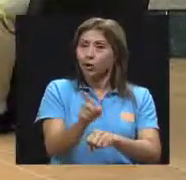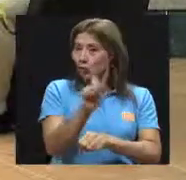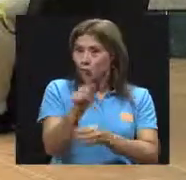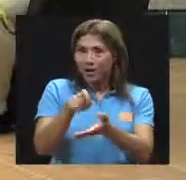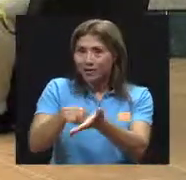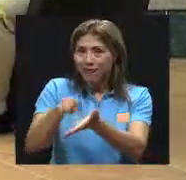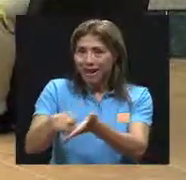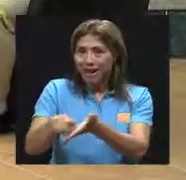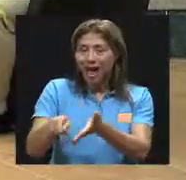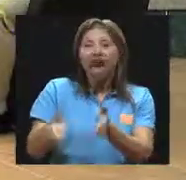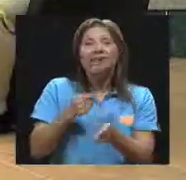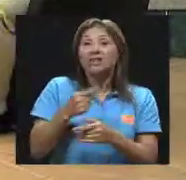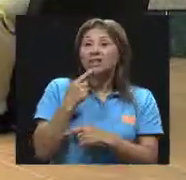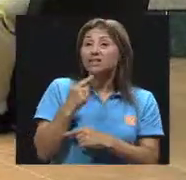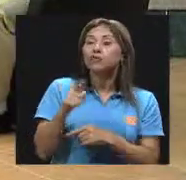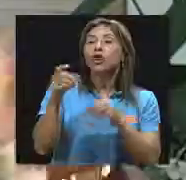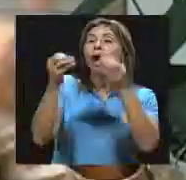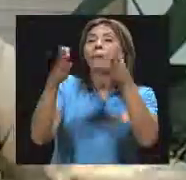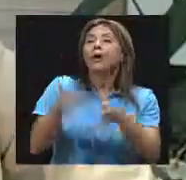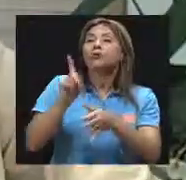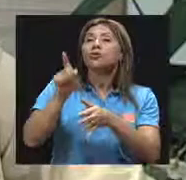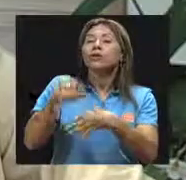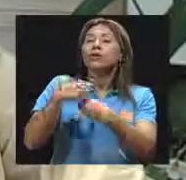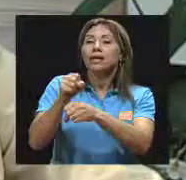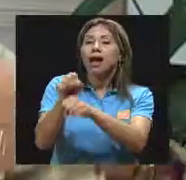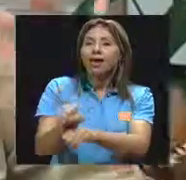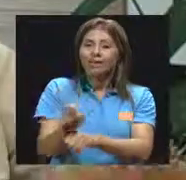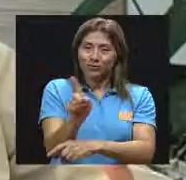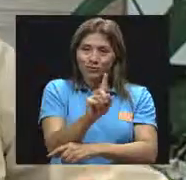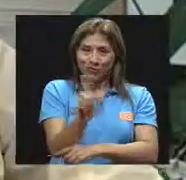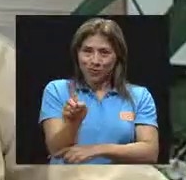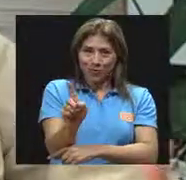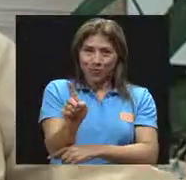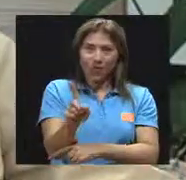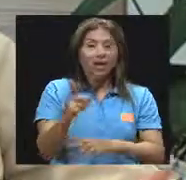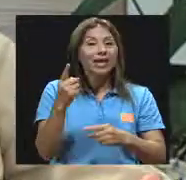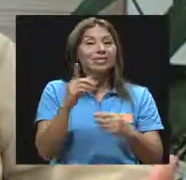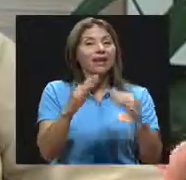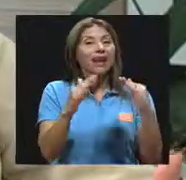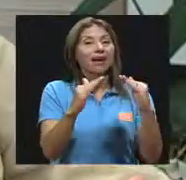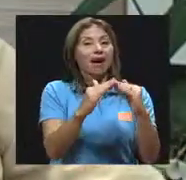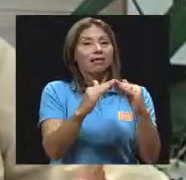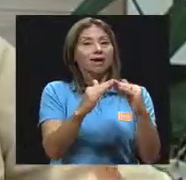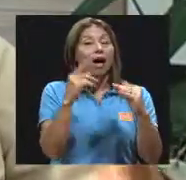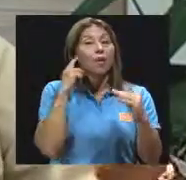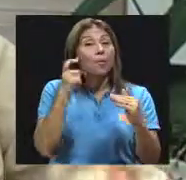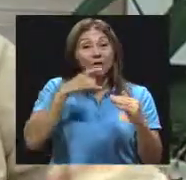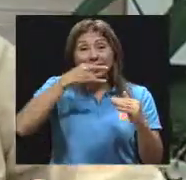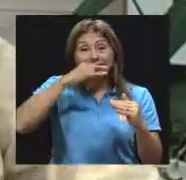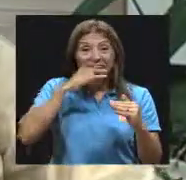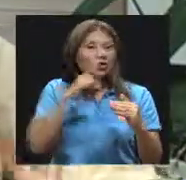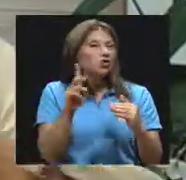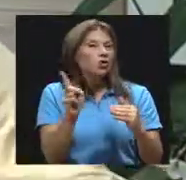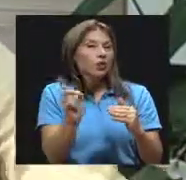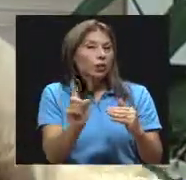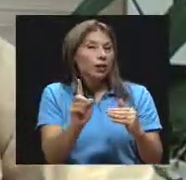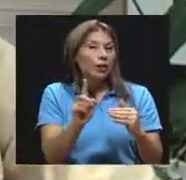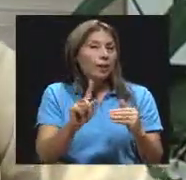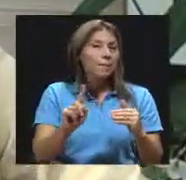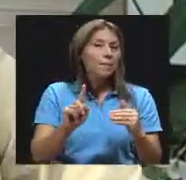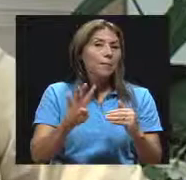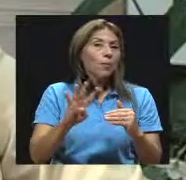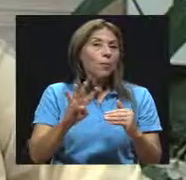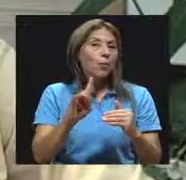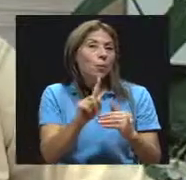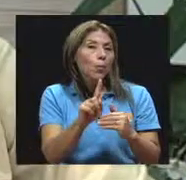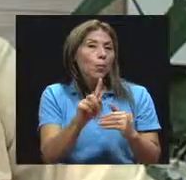hábitos a los maestros. No, ellos son colaboradores, pero es en la casa, porque el niño pasa los primeros tal vez cuatro o cinco años de su vida en su casa, antes de entrar al